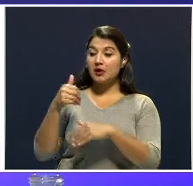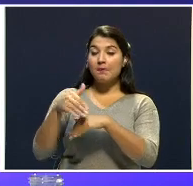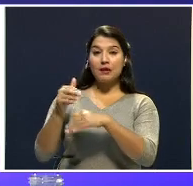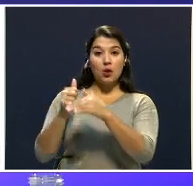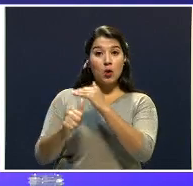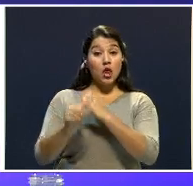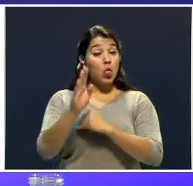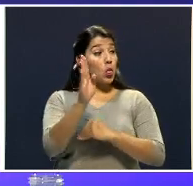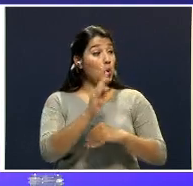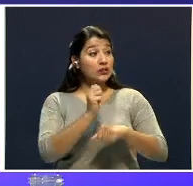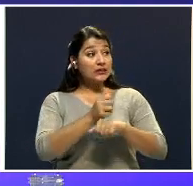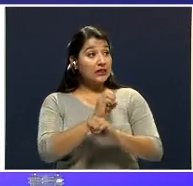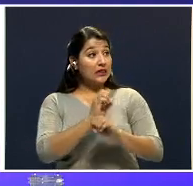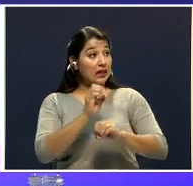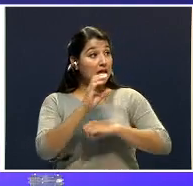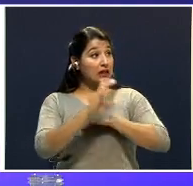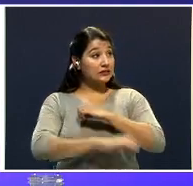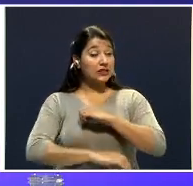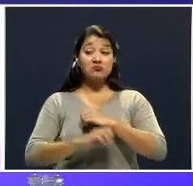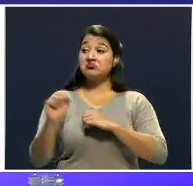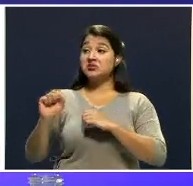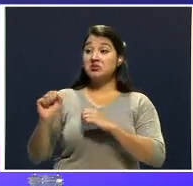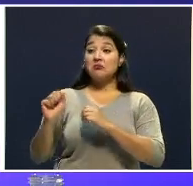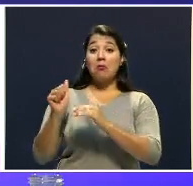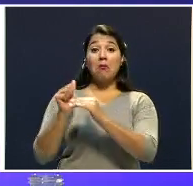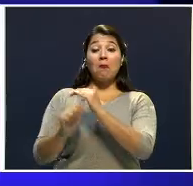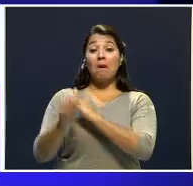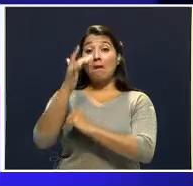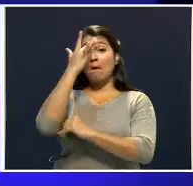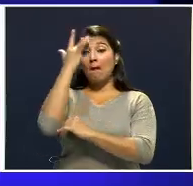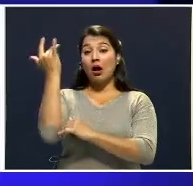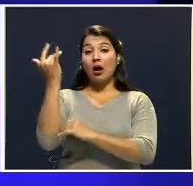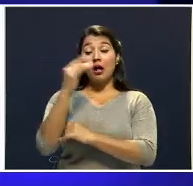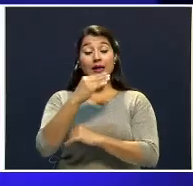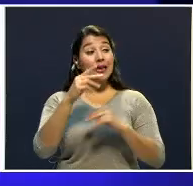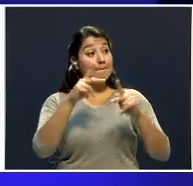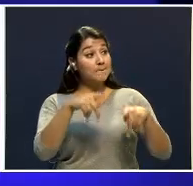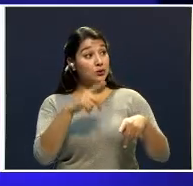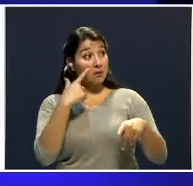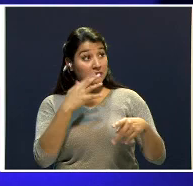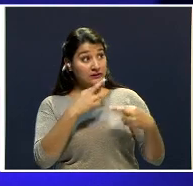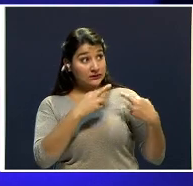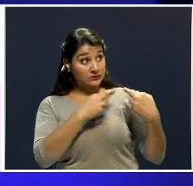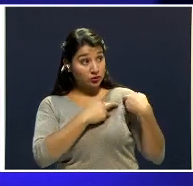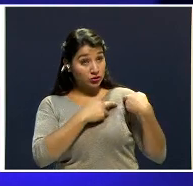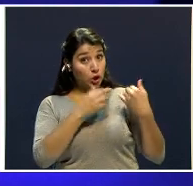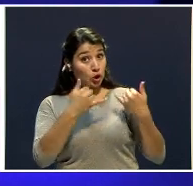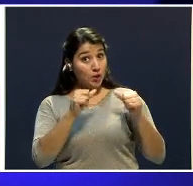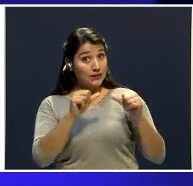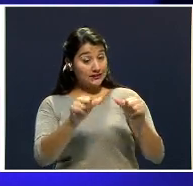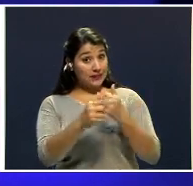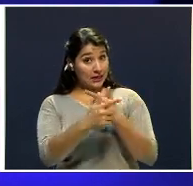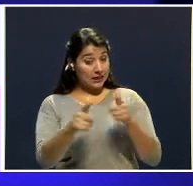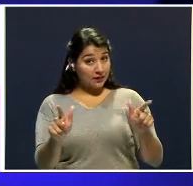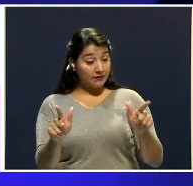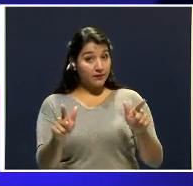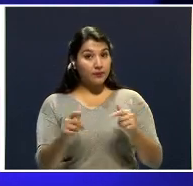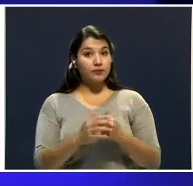Nunca se establece. Y queda sepultado en el olvido. El sospechoso sigue libre. Yo sé